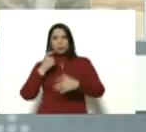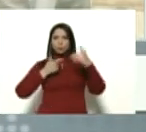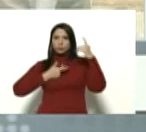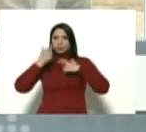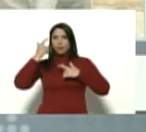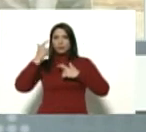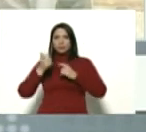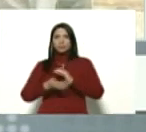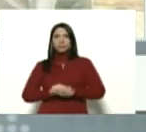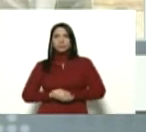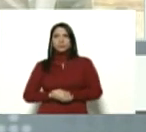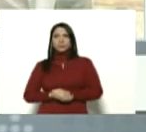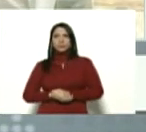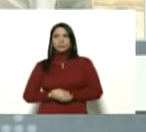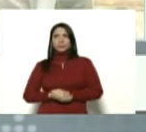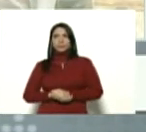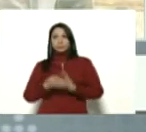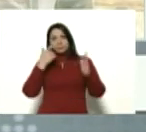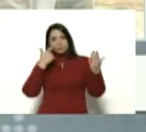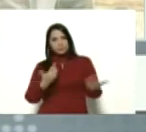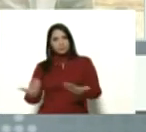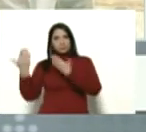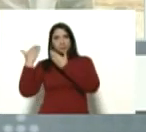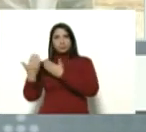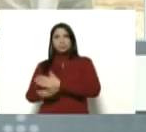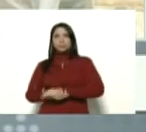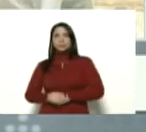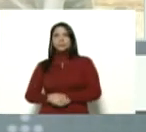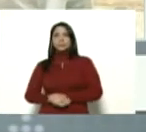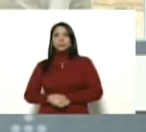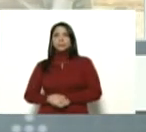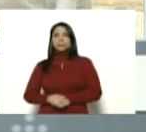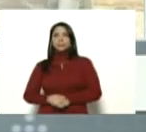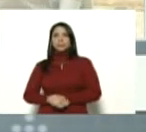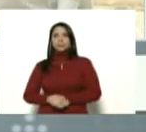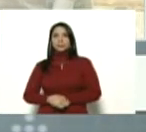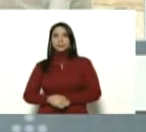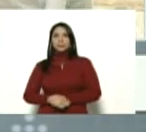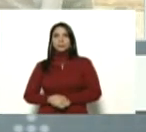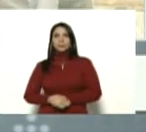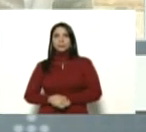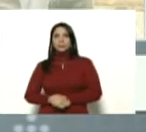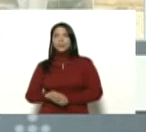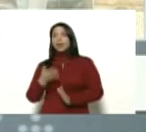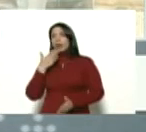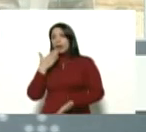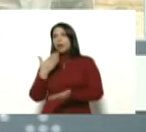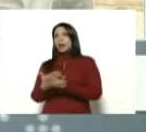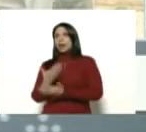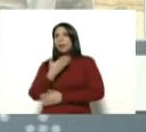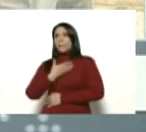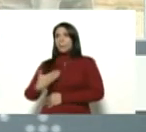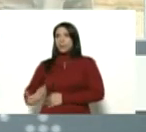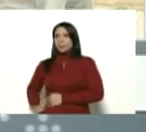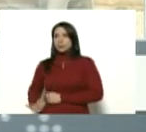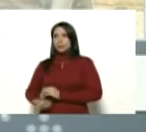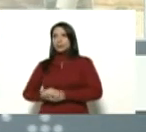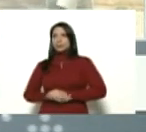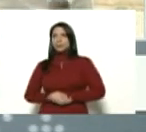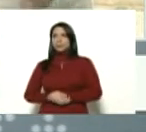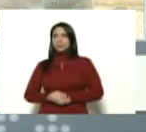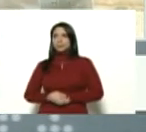supremo y amado Hugo Chávez. Adelante, ministro. Gracias a mi comandante presidente